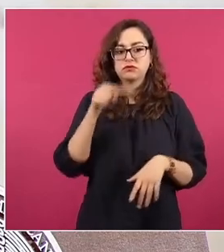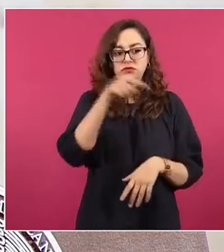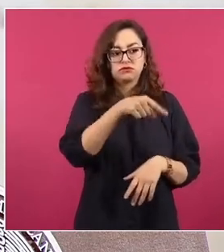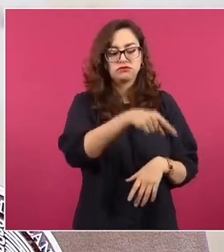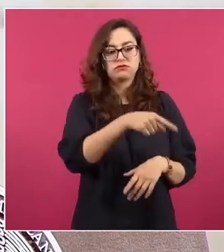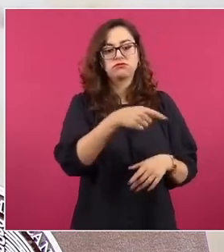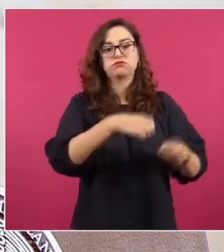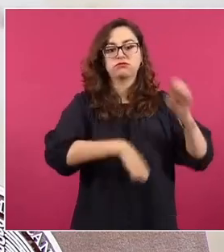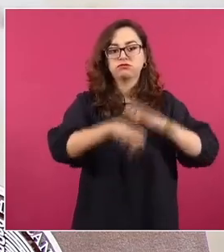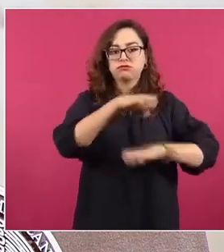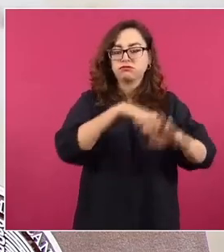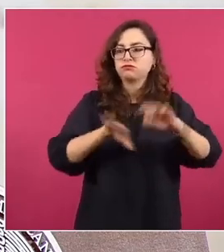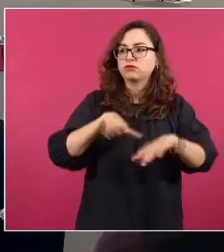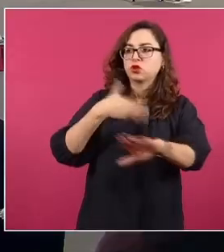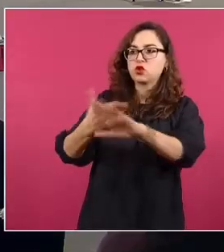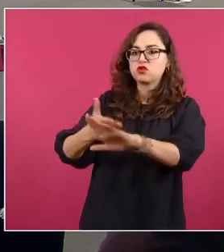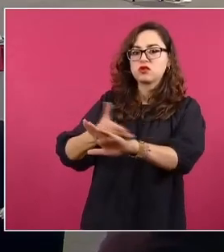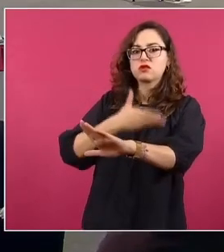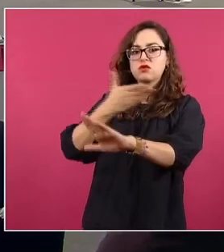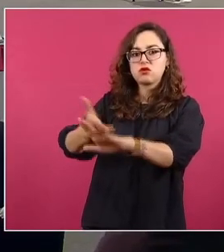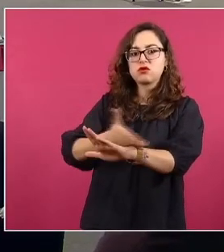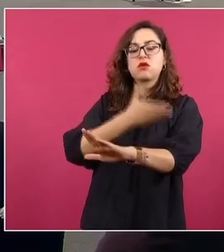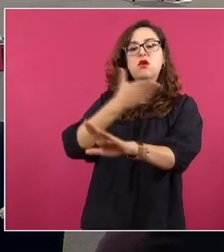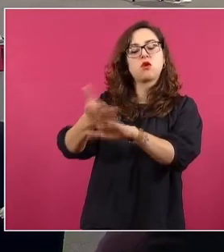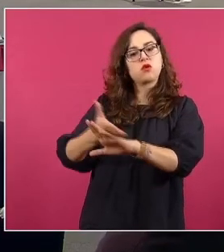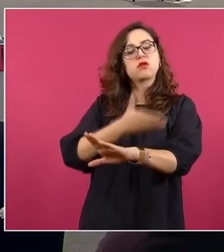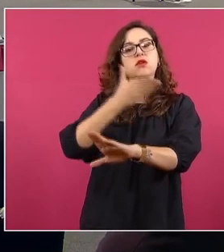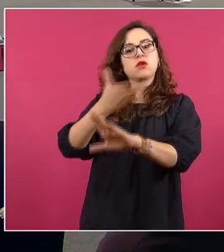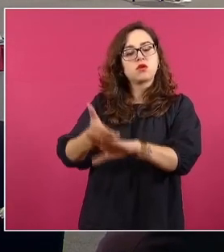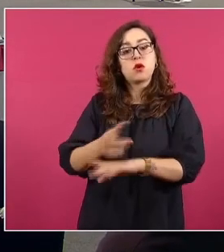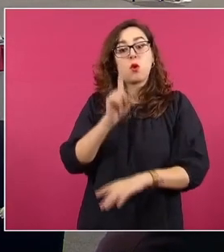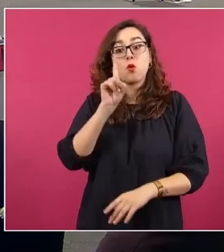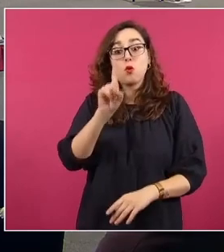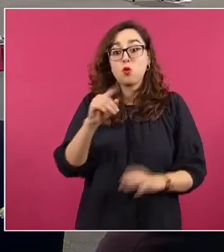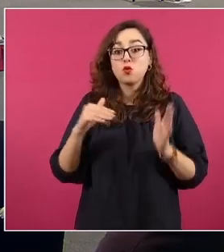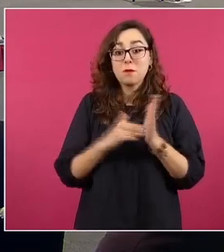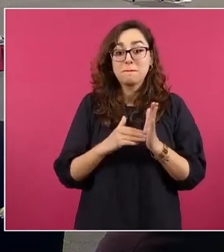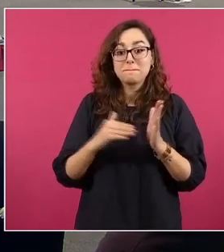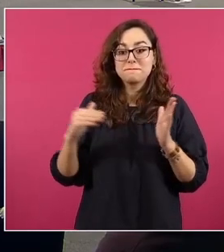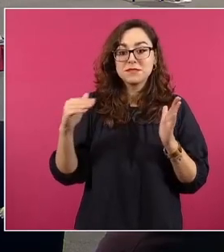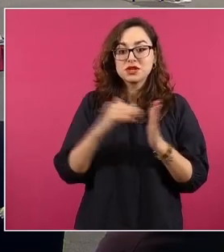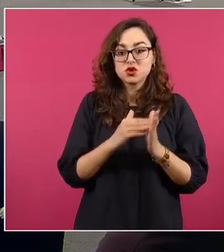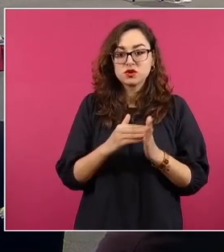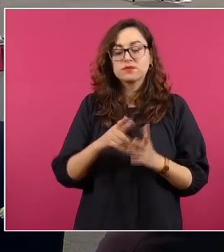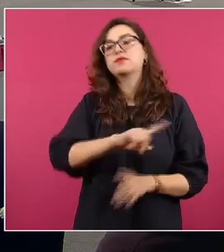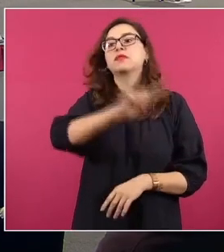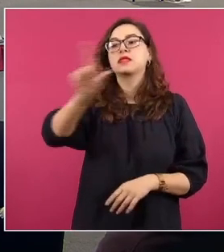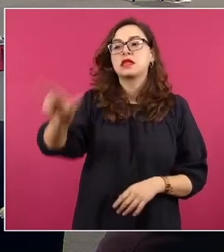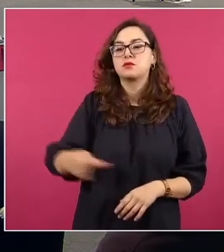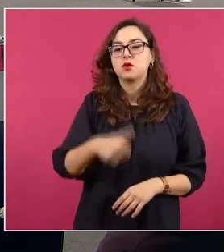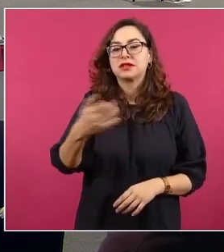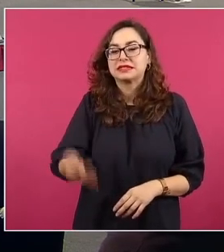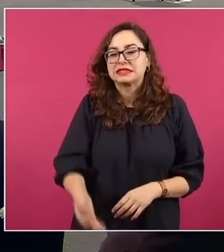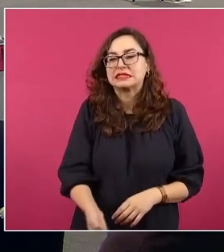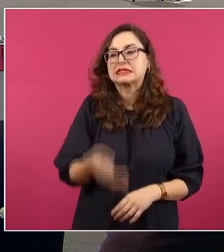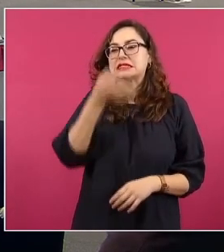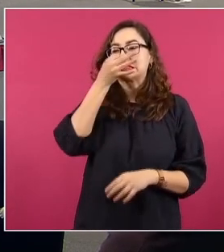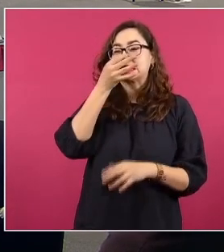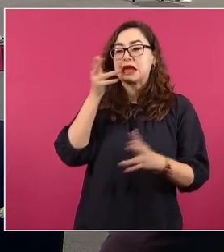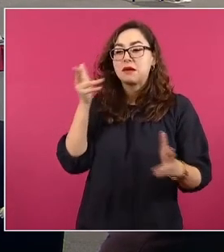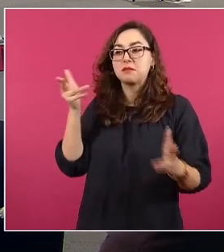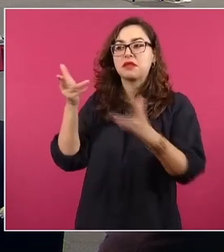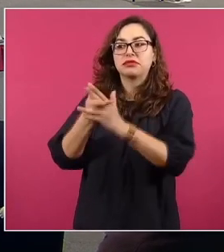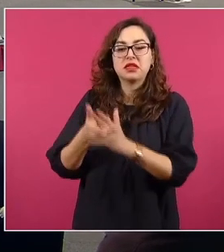Aquí vemos la gráfica de la participación mexicana en la campaña para desvirtuar el atentado contra la vicepresidenta de Argentina.